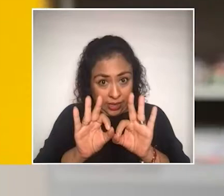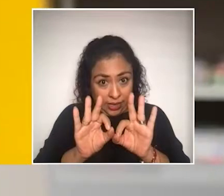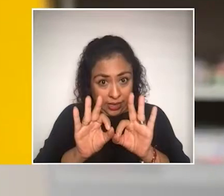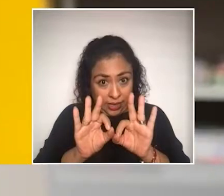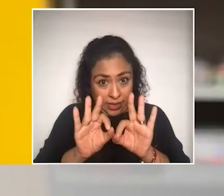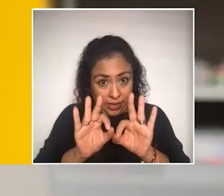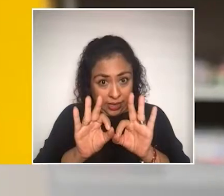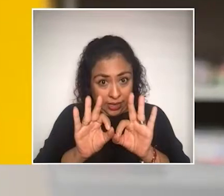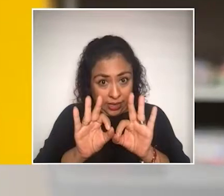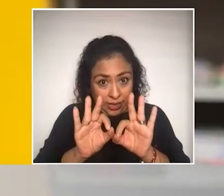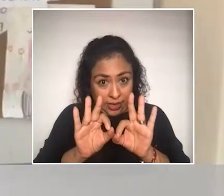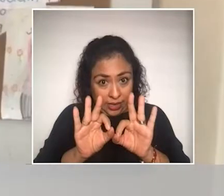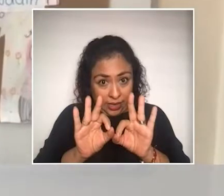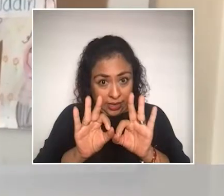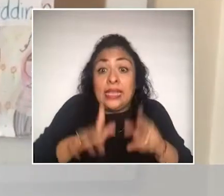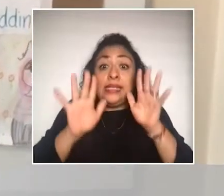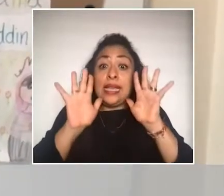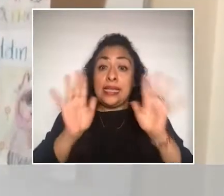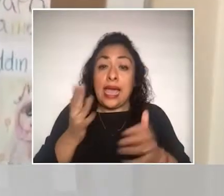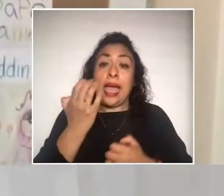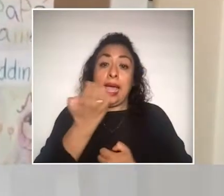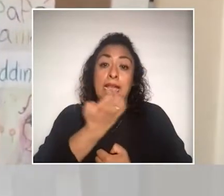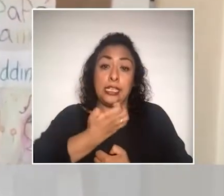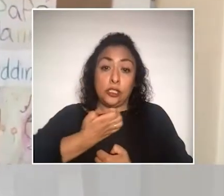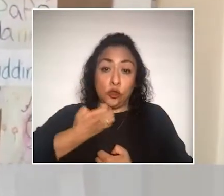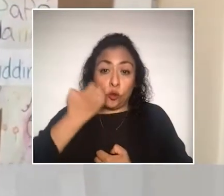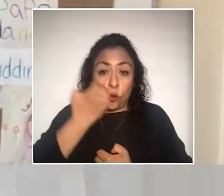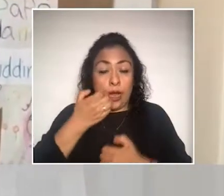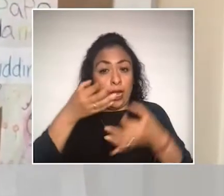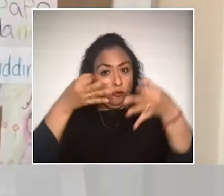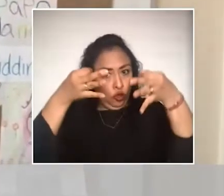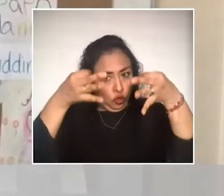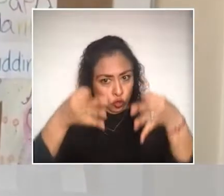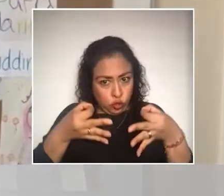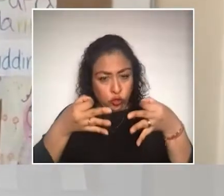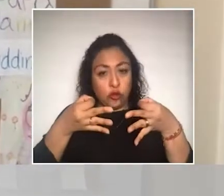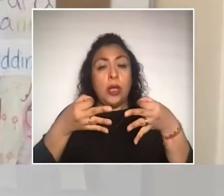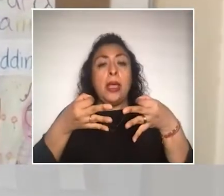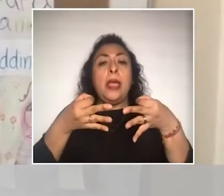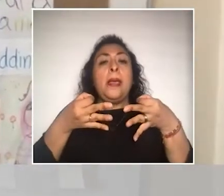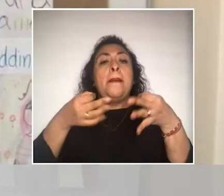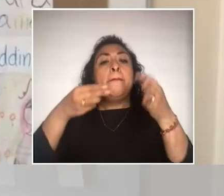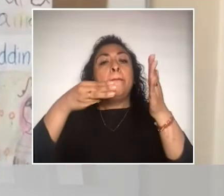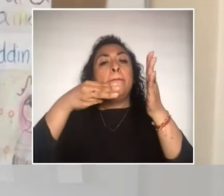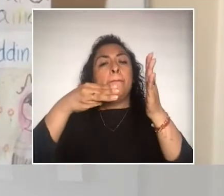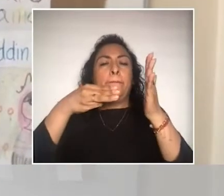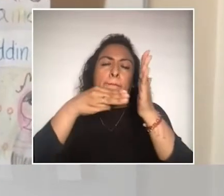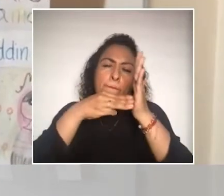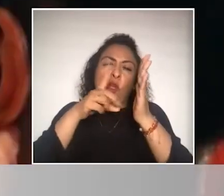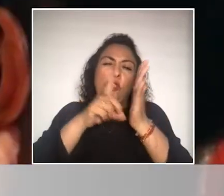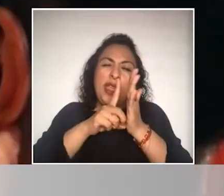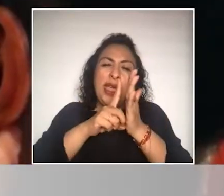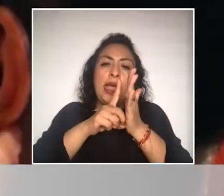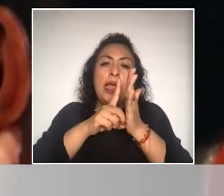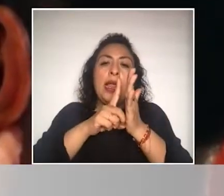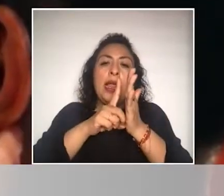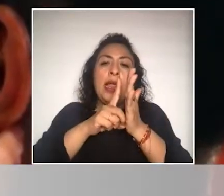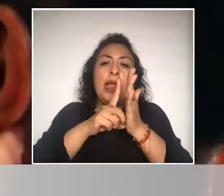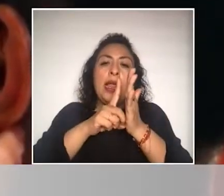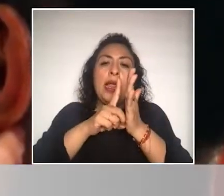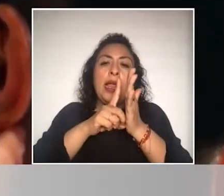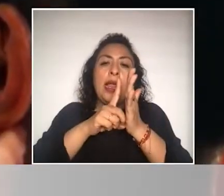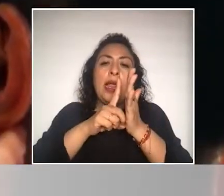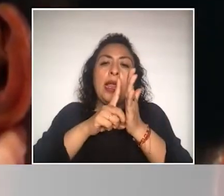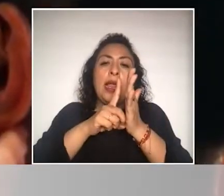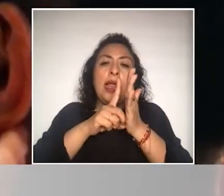bueno, no surge, empieza en ese momento, digamos, como una escuela con un modelo bilingüe, bicultural. ¿Qué quiere decir eso? La